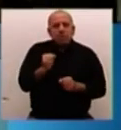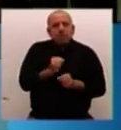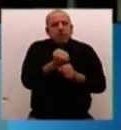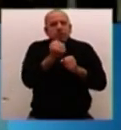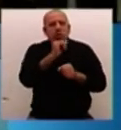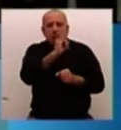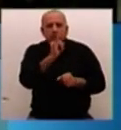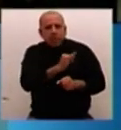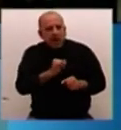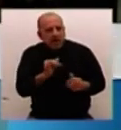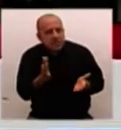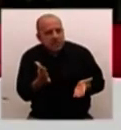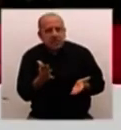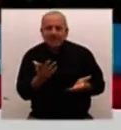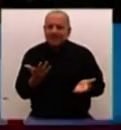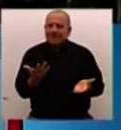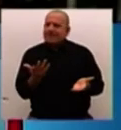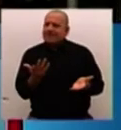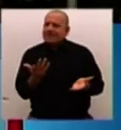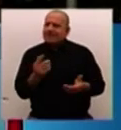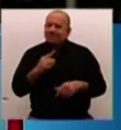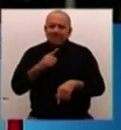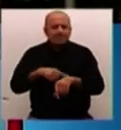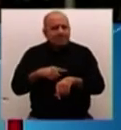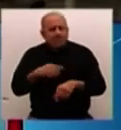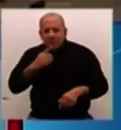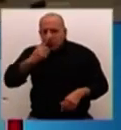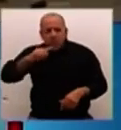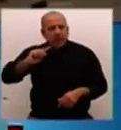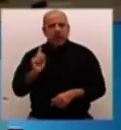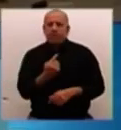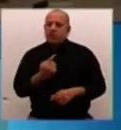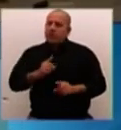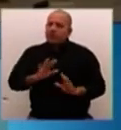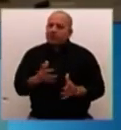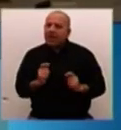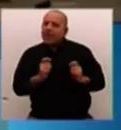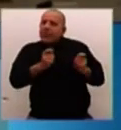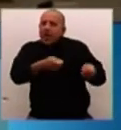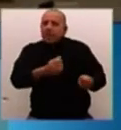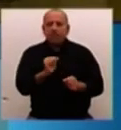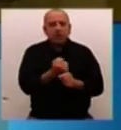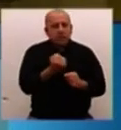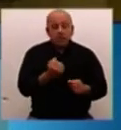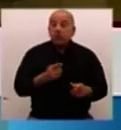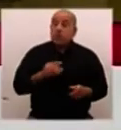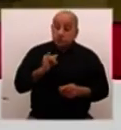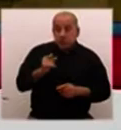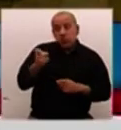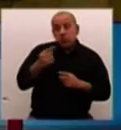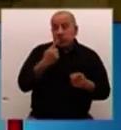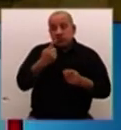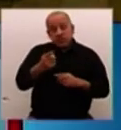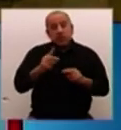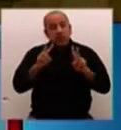rara, ¿no? De decir, ¿no se apuraron un poco para dar ese premio? Sí, premios Nobel que, tú decías, tienen una historia muy larga,